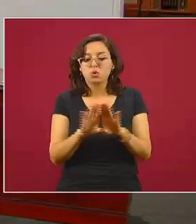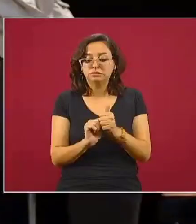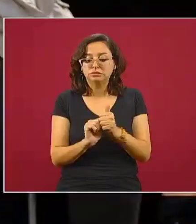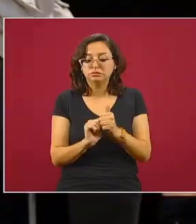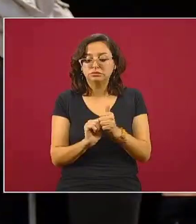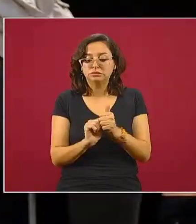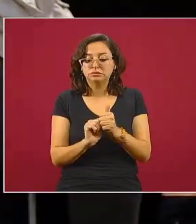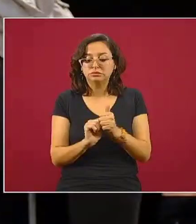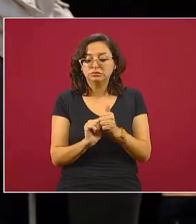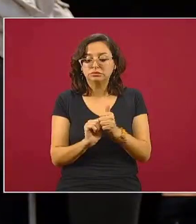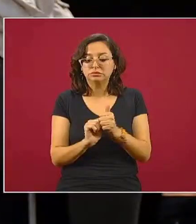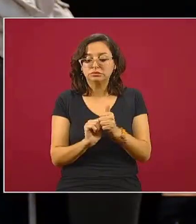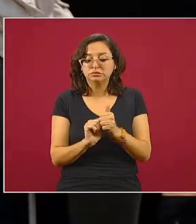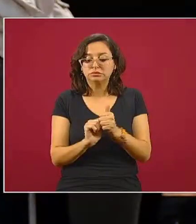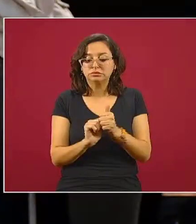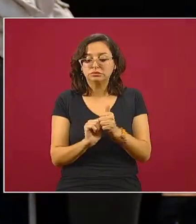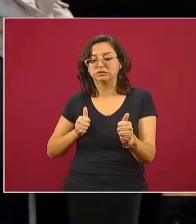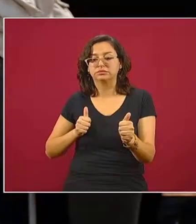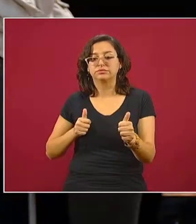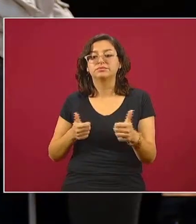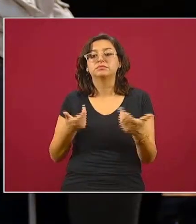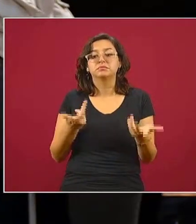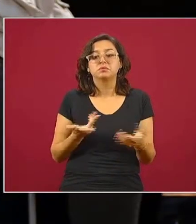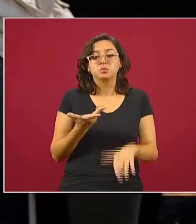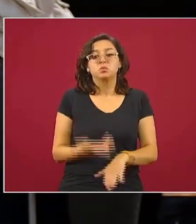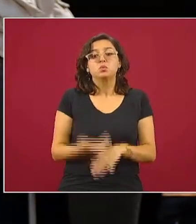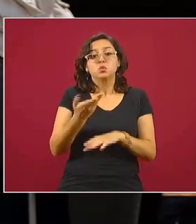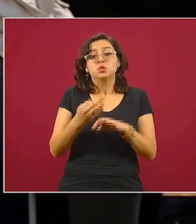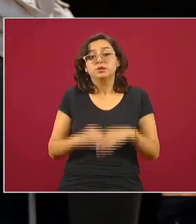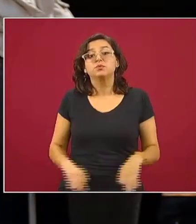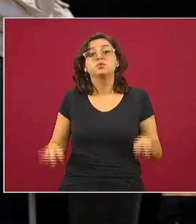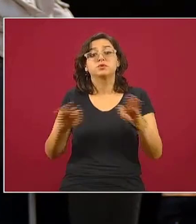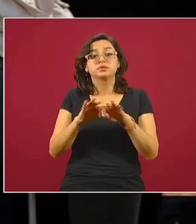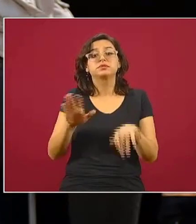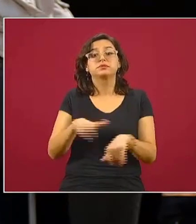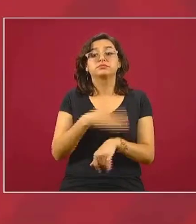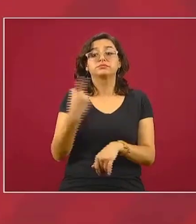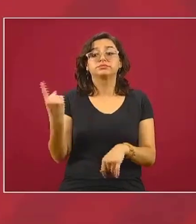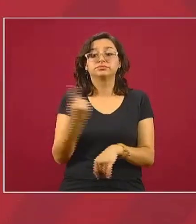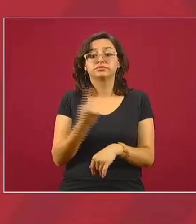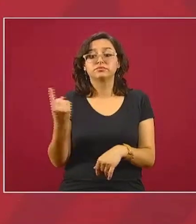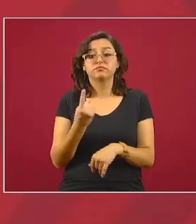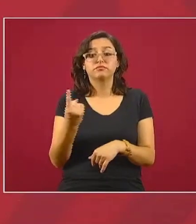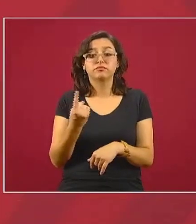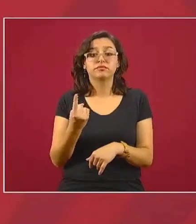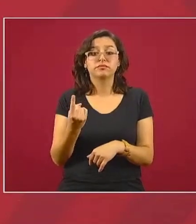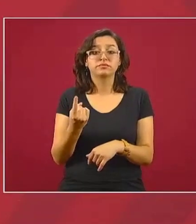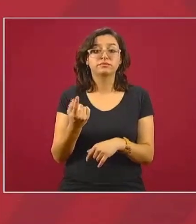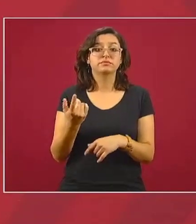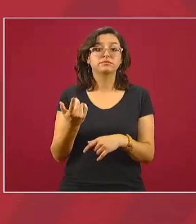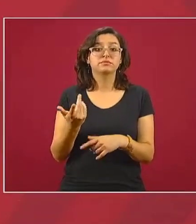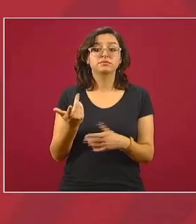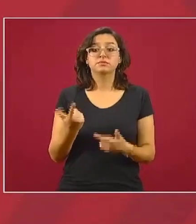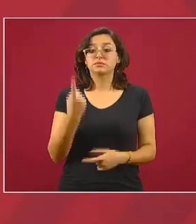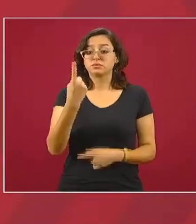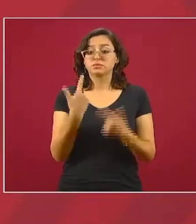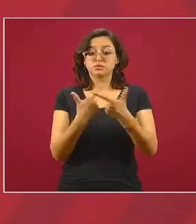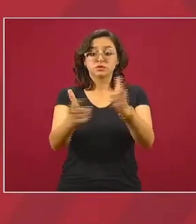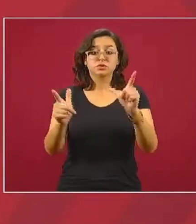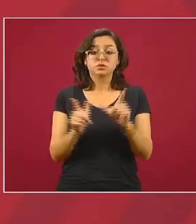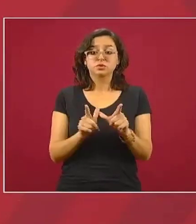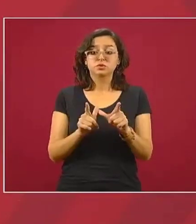momento en que los dejó esto es muy importante porque no se trata solamente de que a lo mejor un grupo